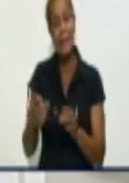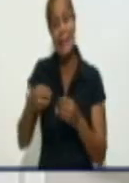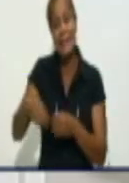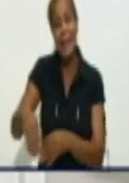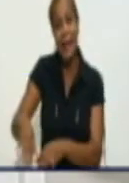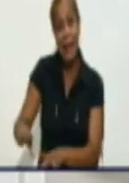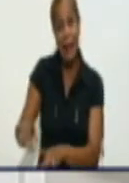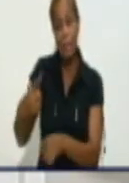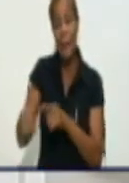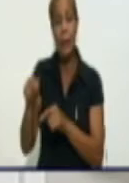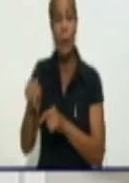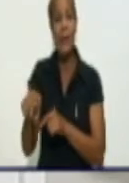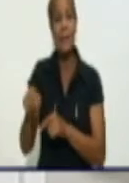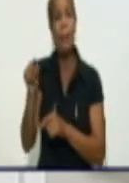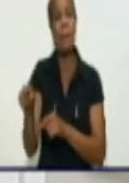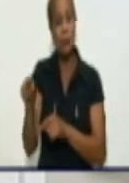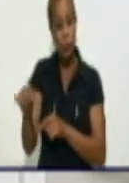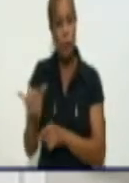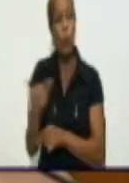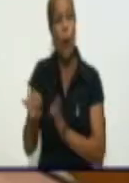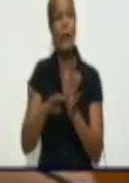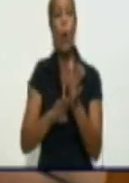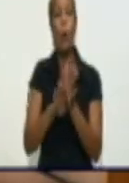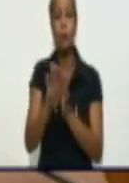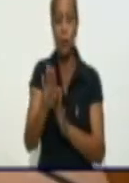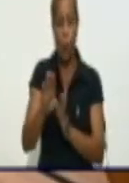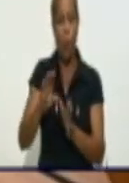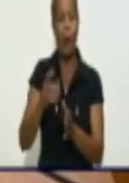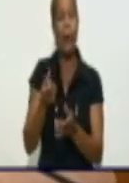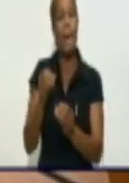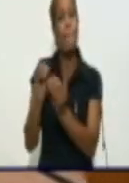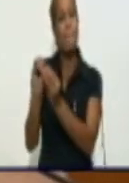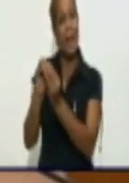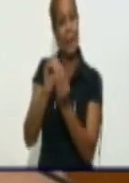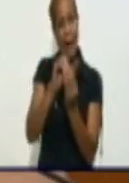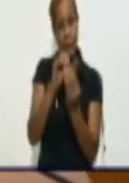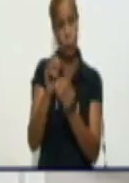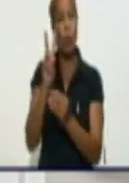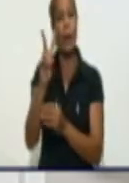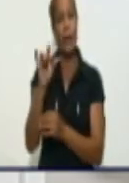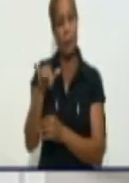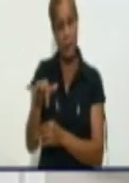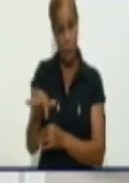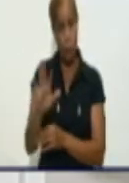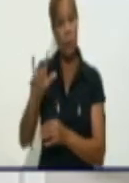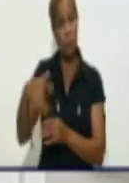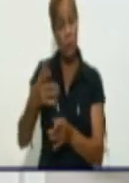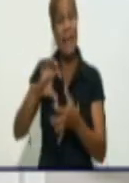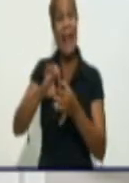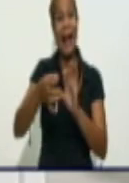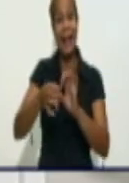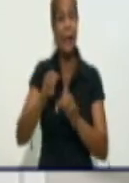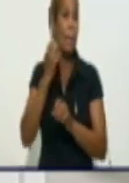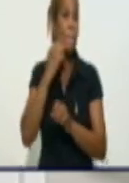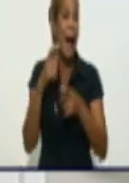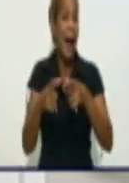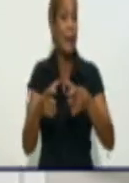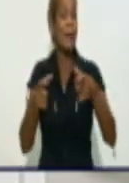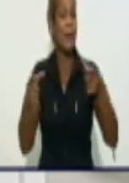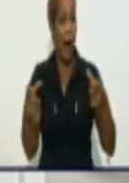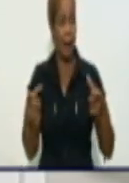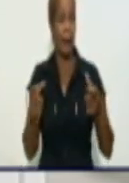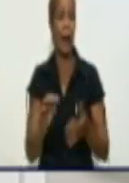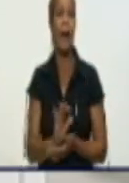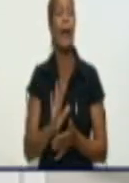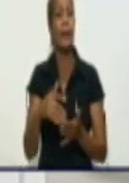transmitiendo. Y que hacen que la cadena de transmisión no se corte. Se prolongue en el tiempo el contagio. Y